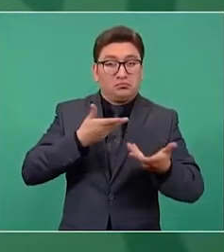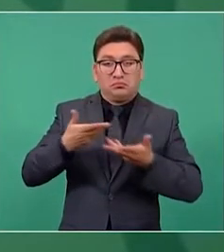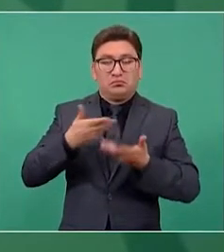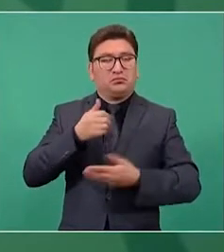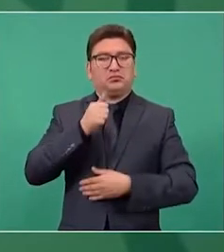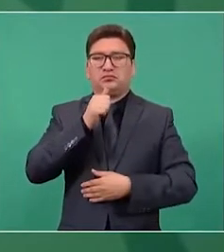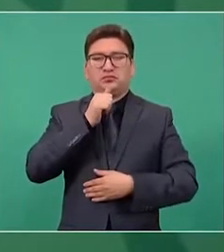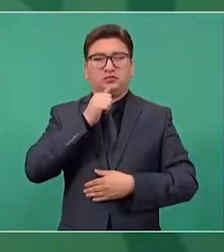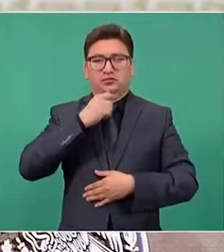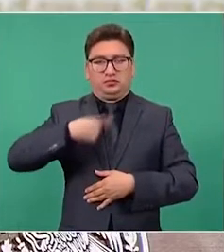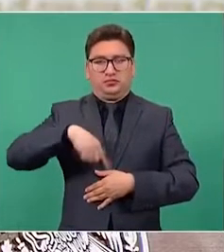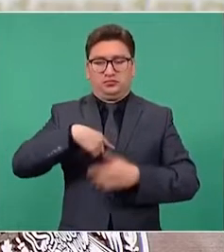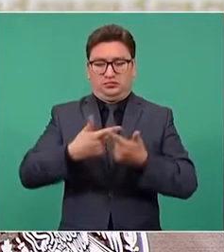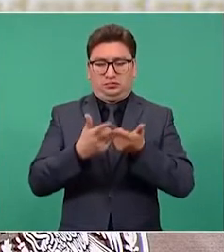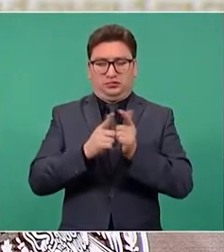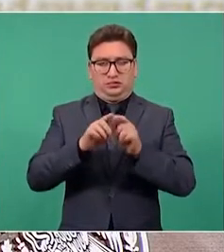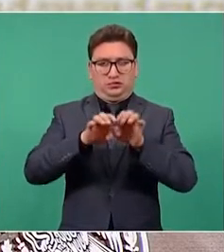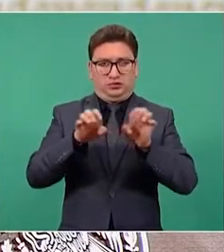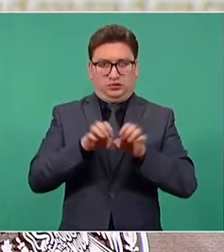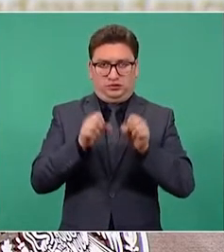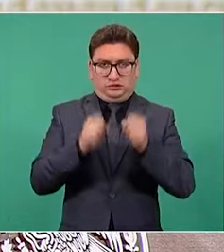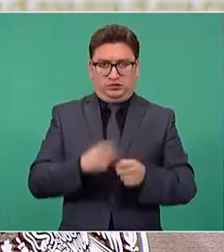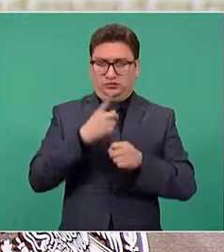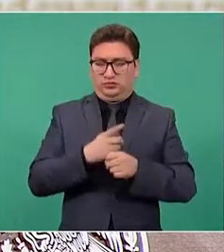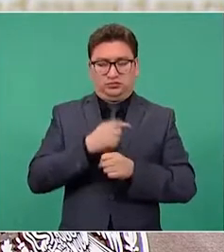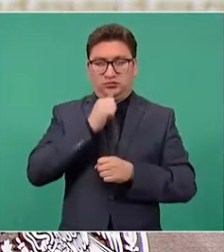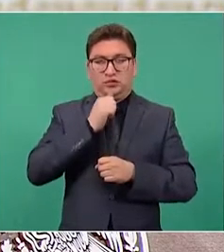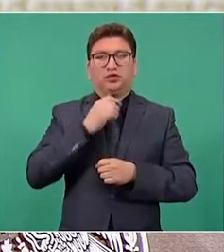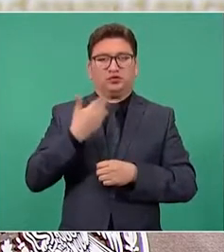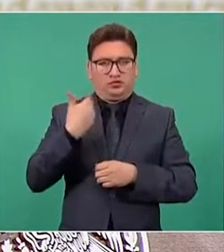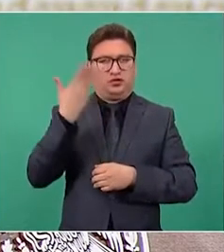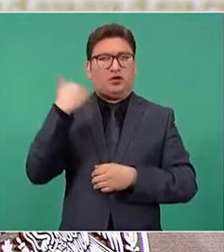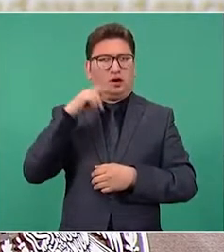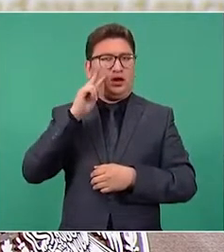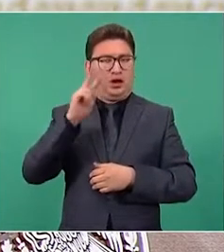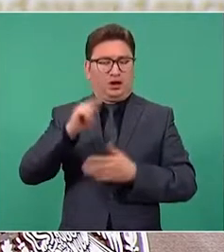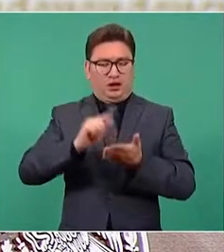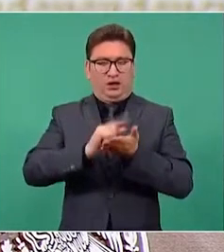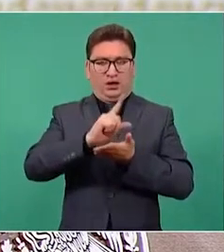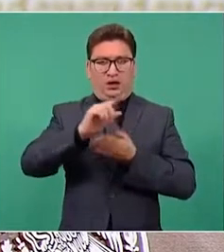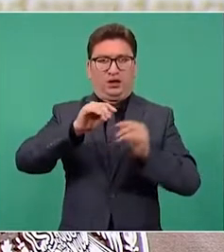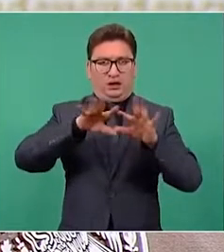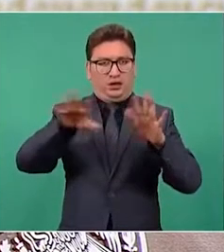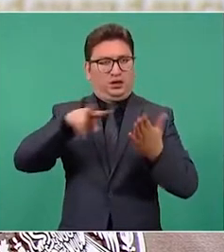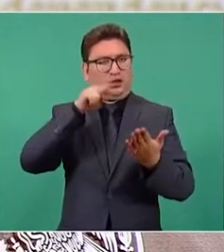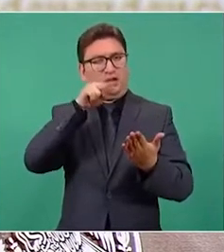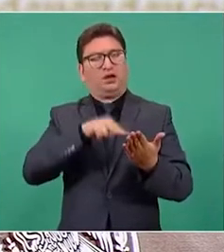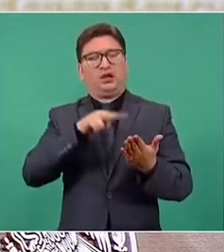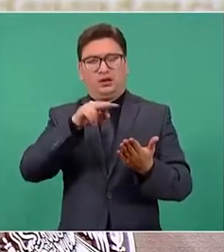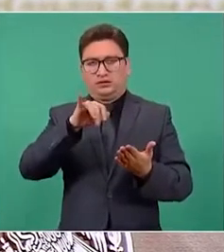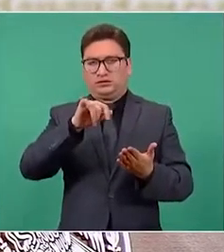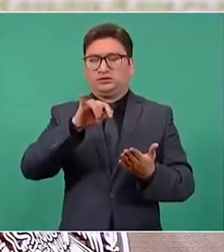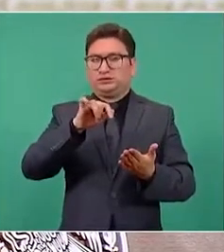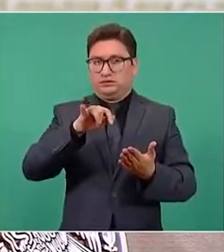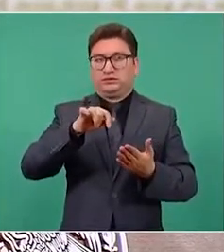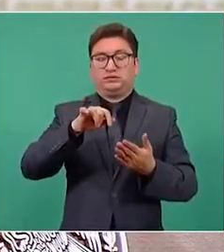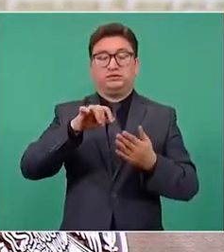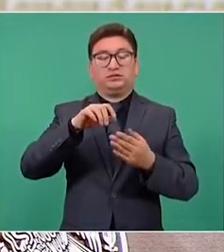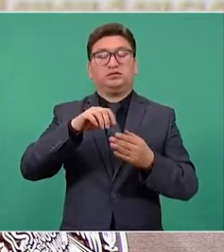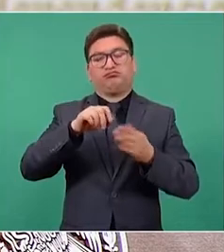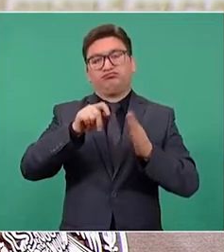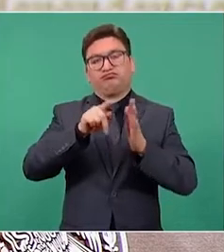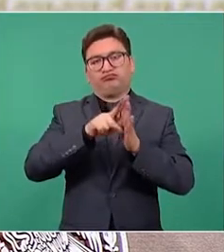de Seguridad, sí lo vi en las redes, sí es una noticia.